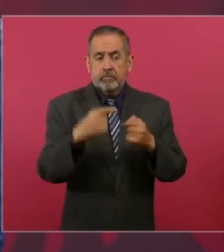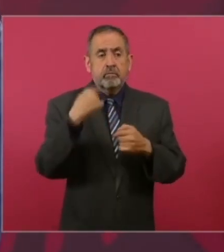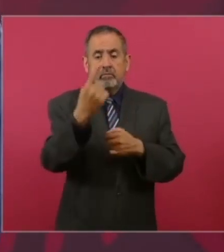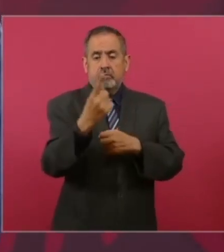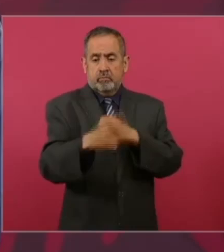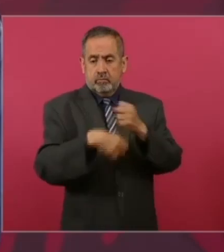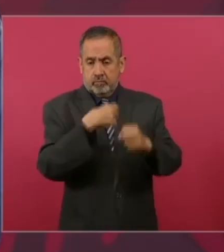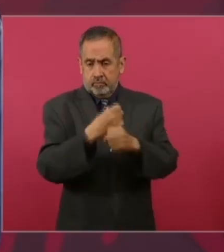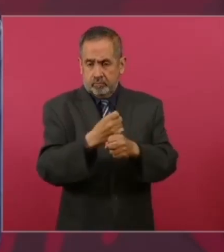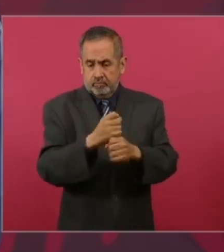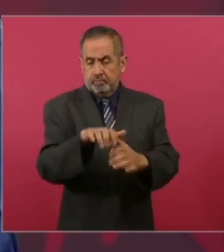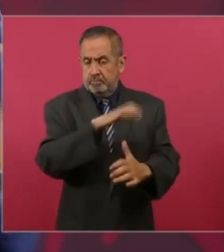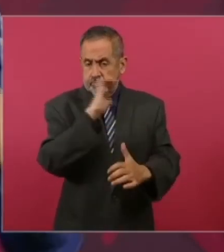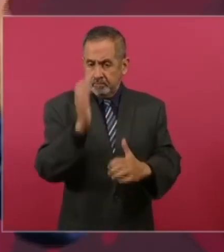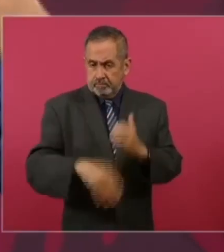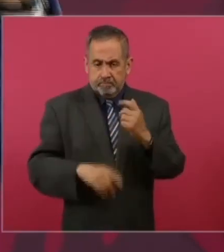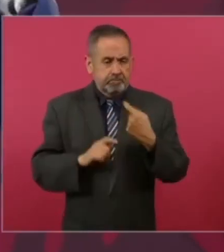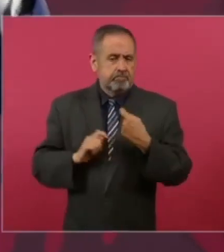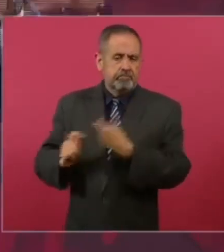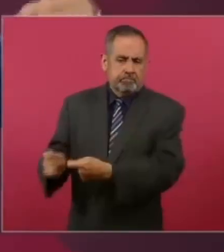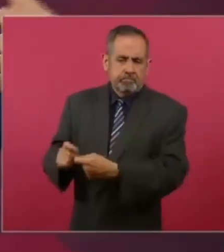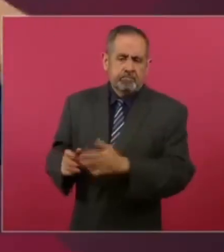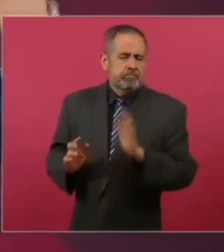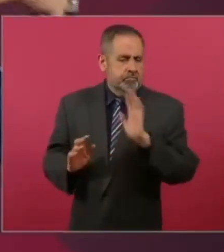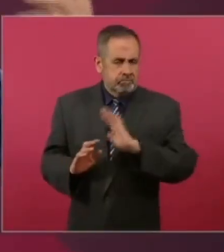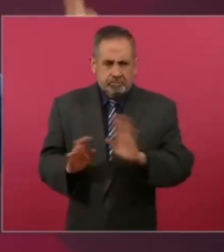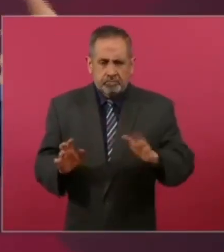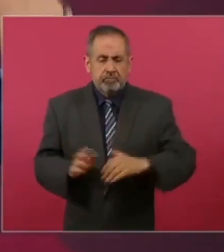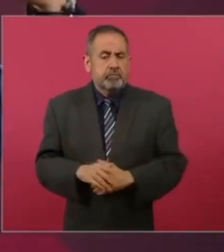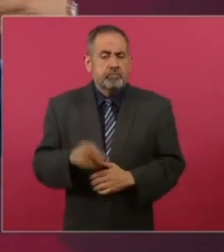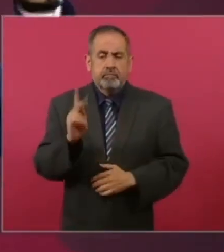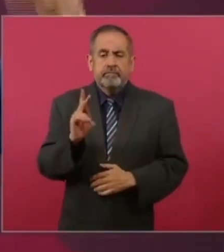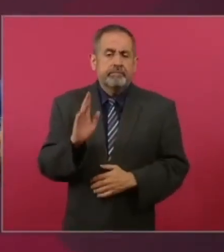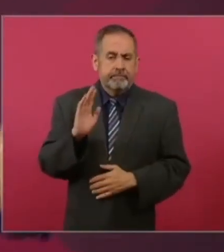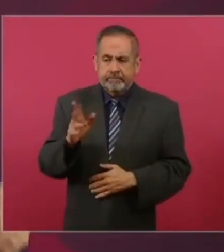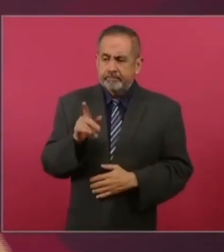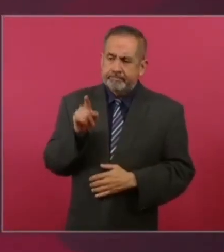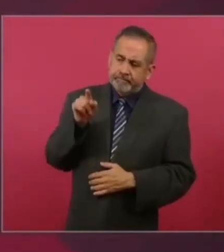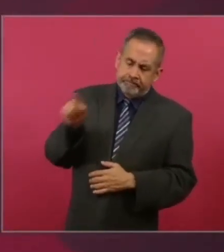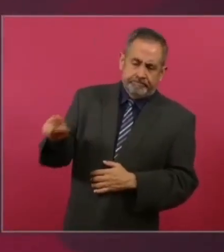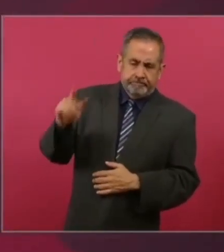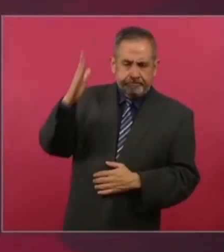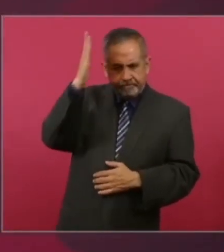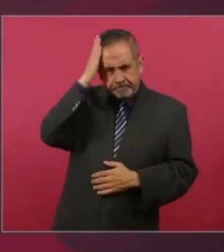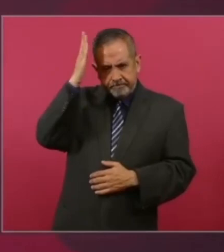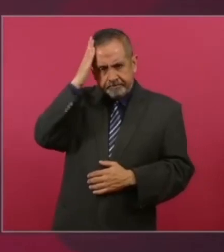próximo, pero ya hay un dirigente,